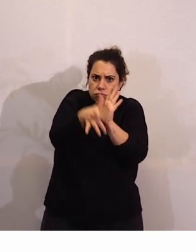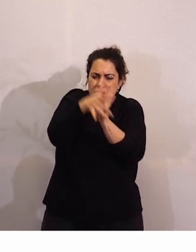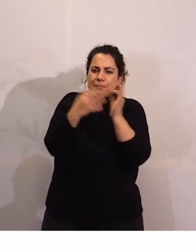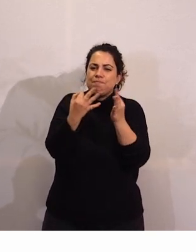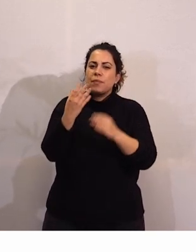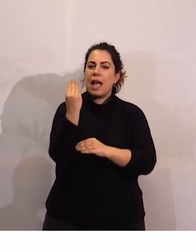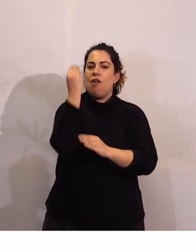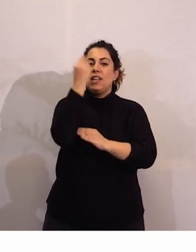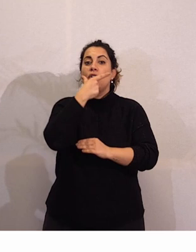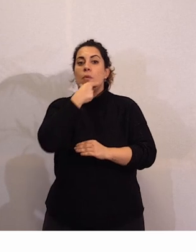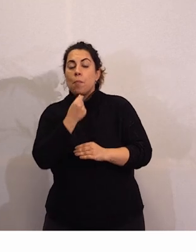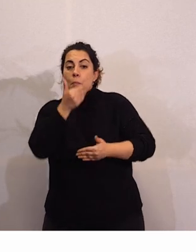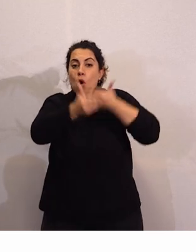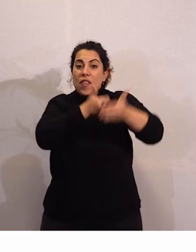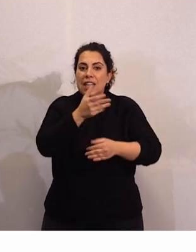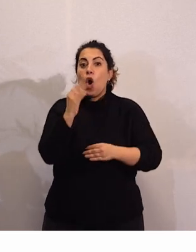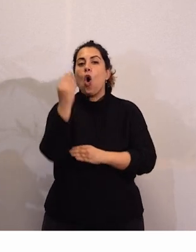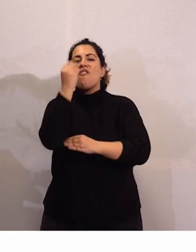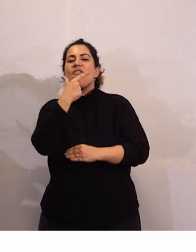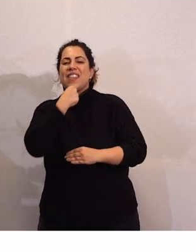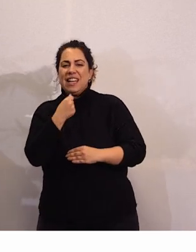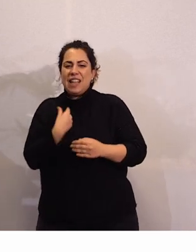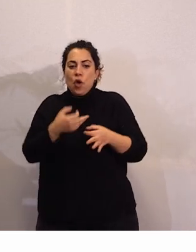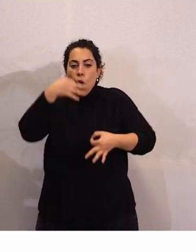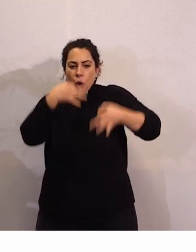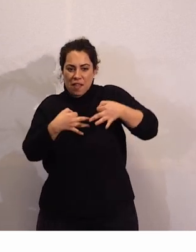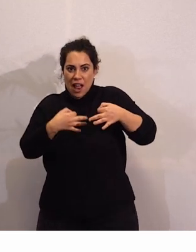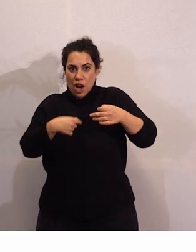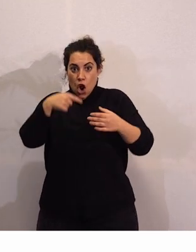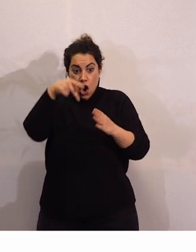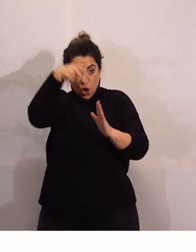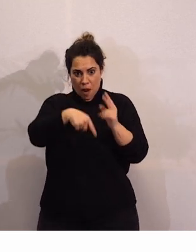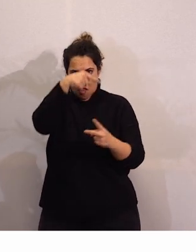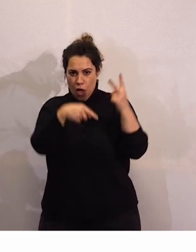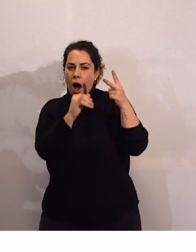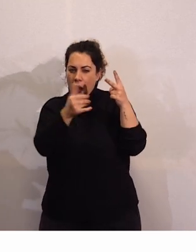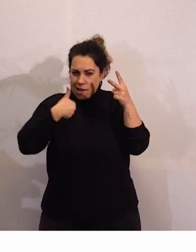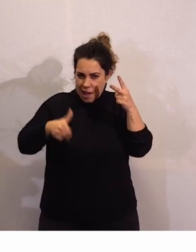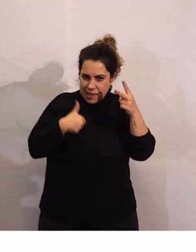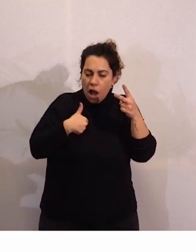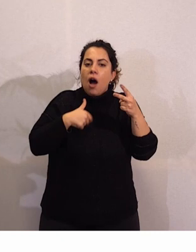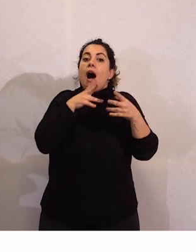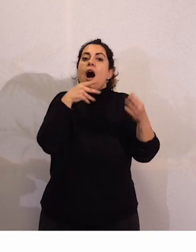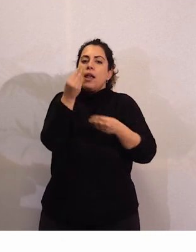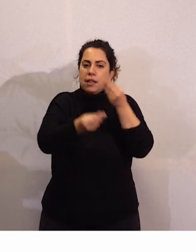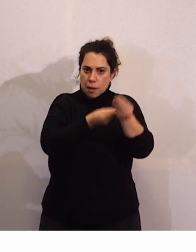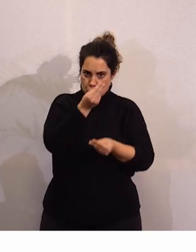facilitador judicial por tanto ya tenemos ahí esas dos normas ¿Qué estamos haciendo ahora? Estamos haciendo